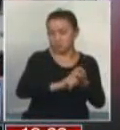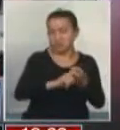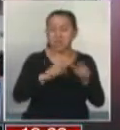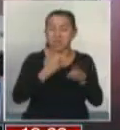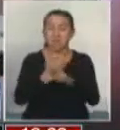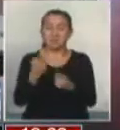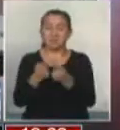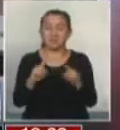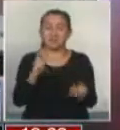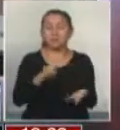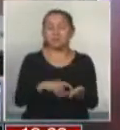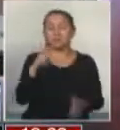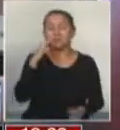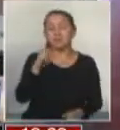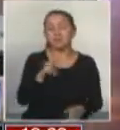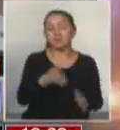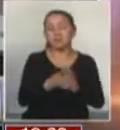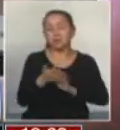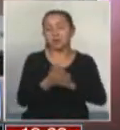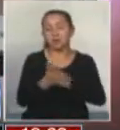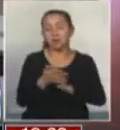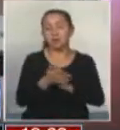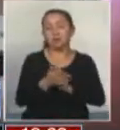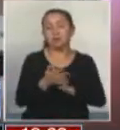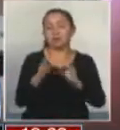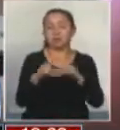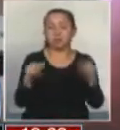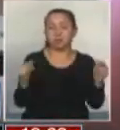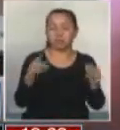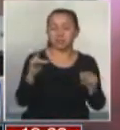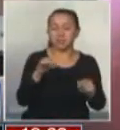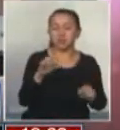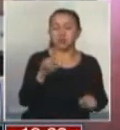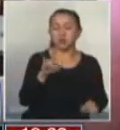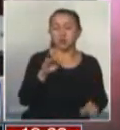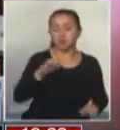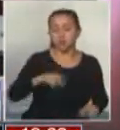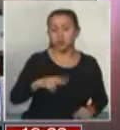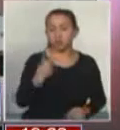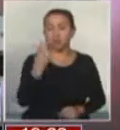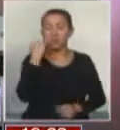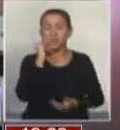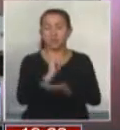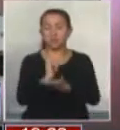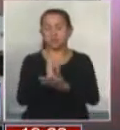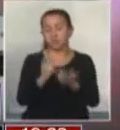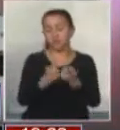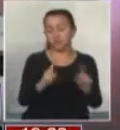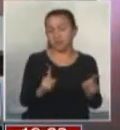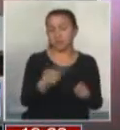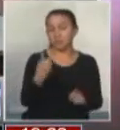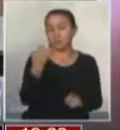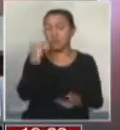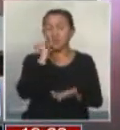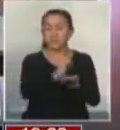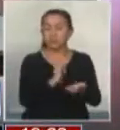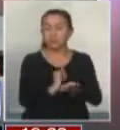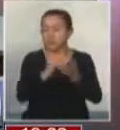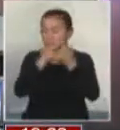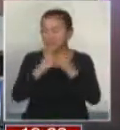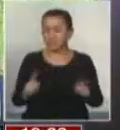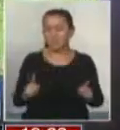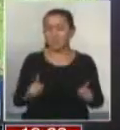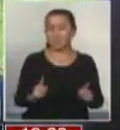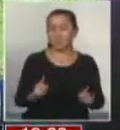diferencias desde el punto de vista, por ejemplo, de la disolución. Son dos instituciones diferentes. Son dos instituciones diferentes